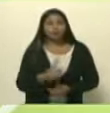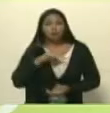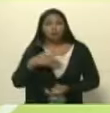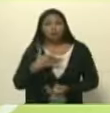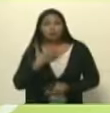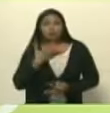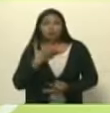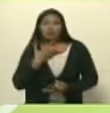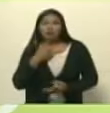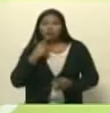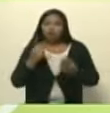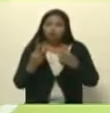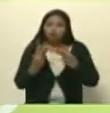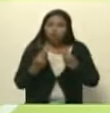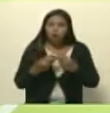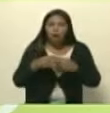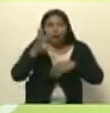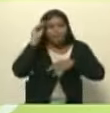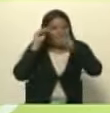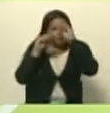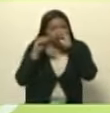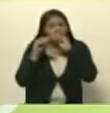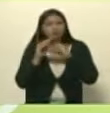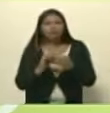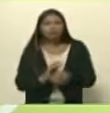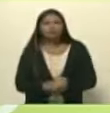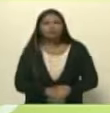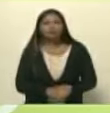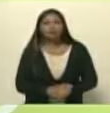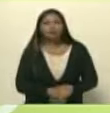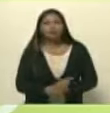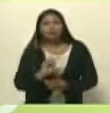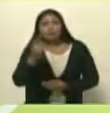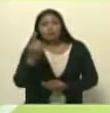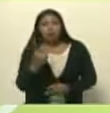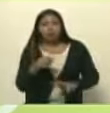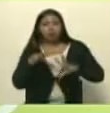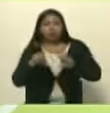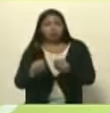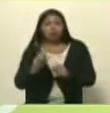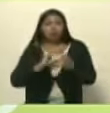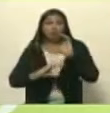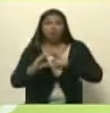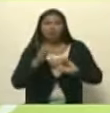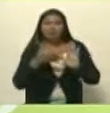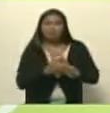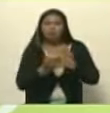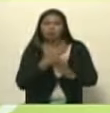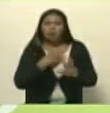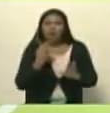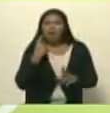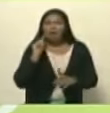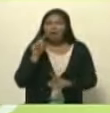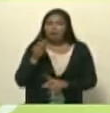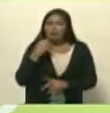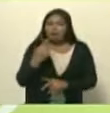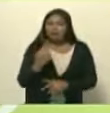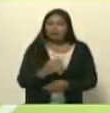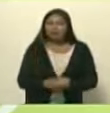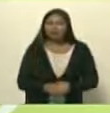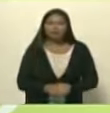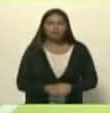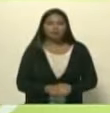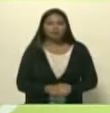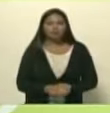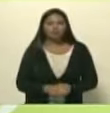muchas lesiones primero que el imperio y los magnatas de la comunicación son incapaces de